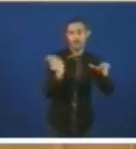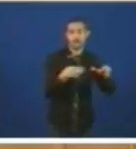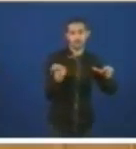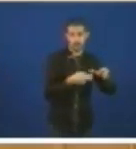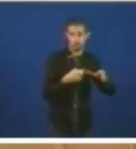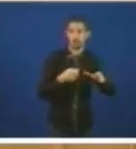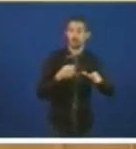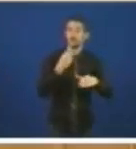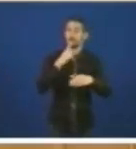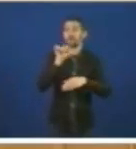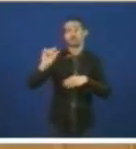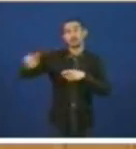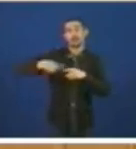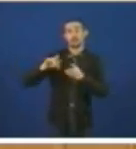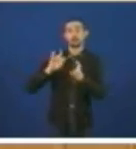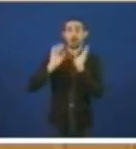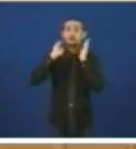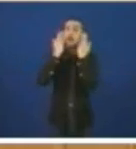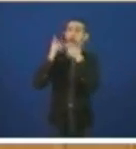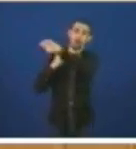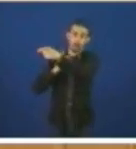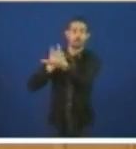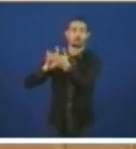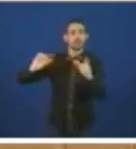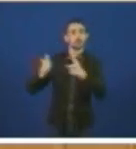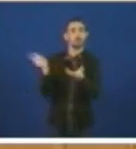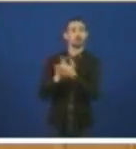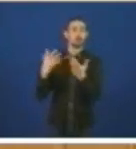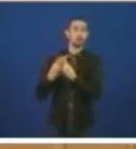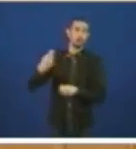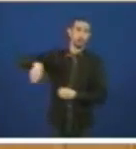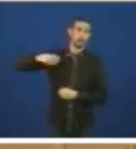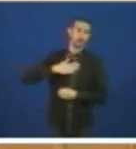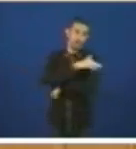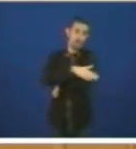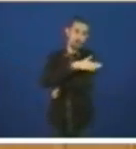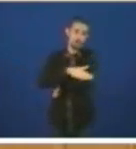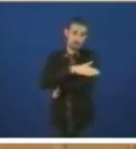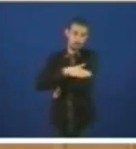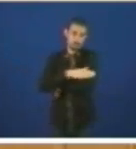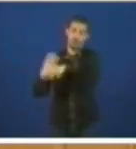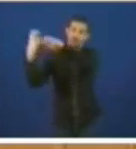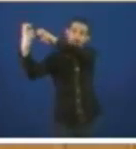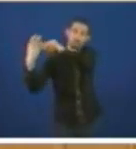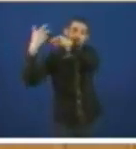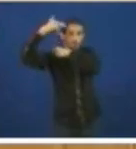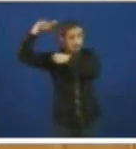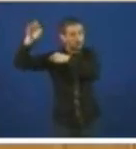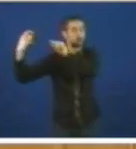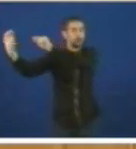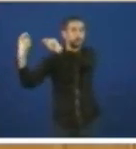presidente Feijó mantuvo unha moncla outra reunión con o presidente do goberno donde o naval foi o exe central